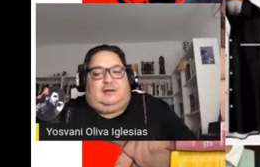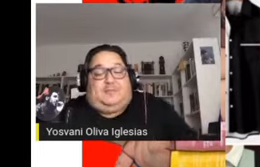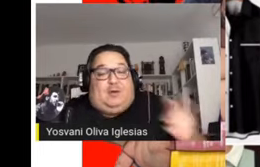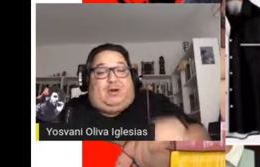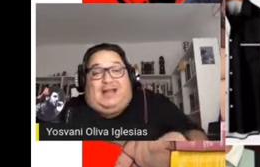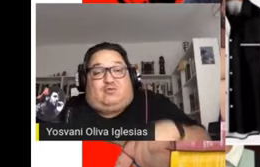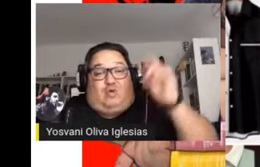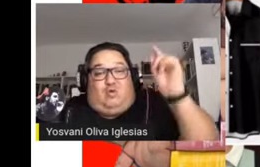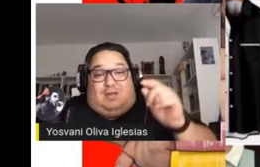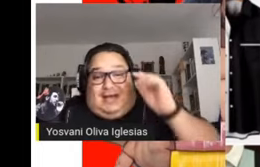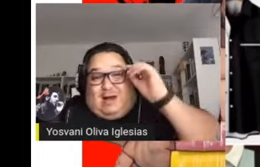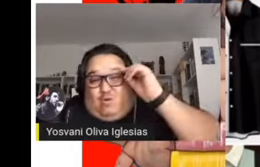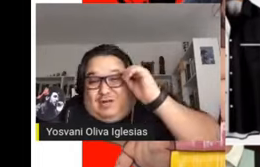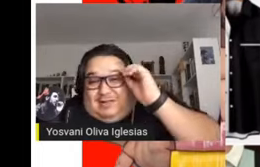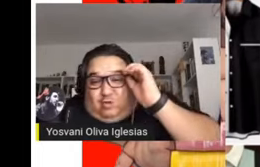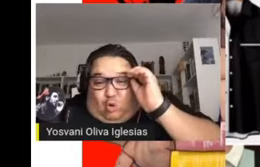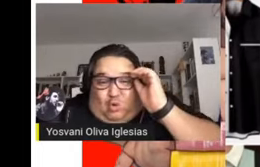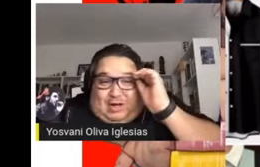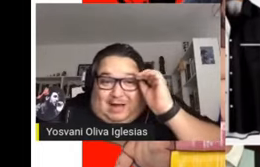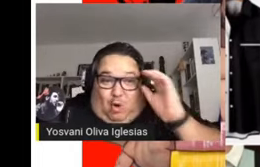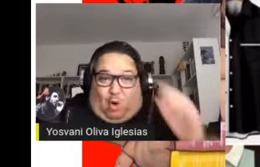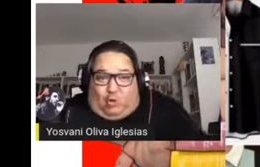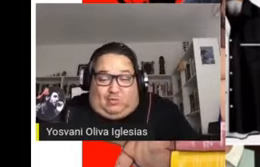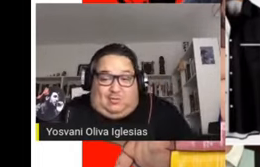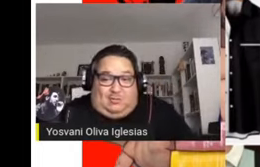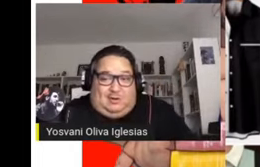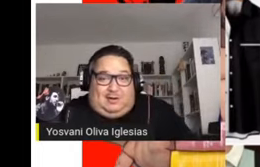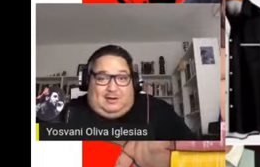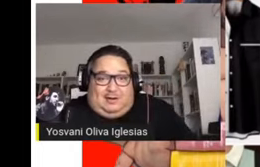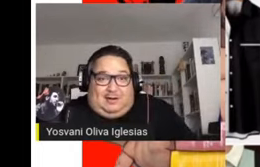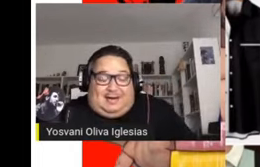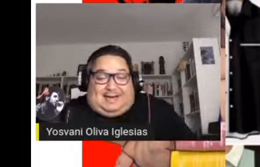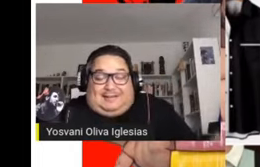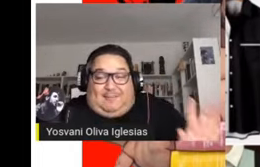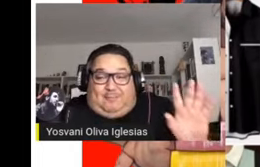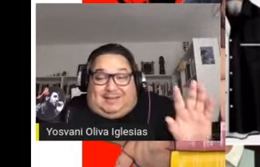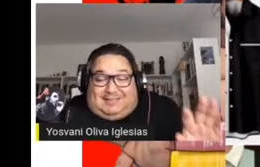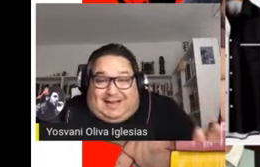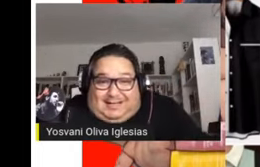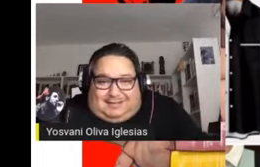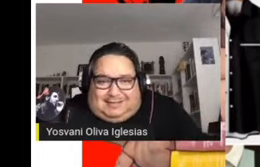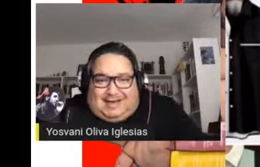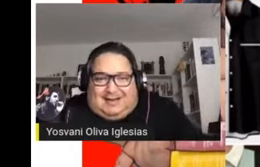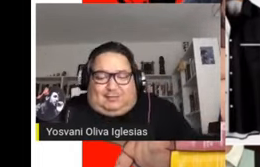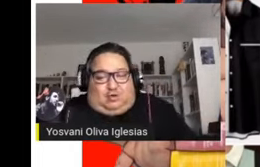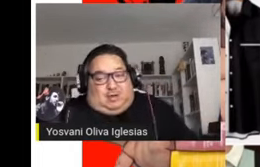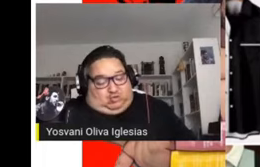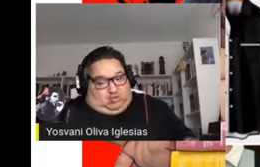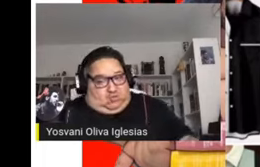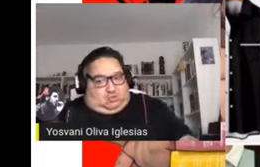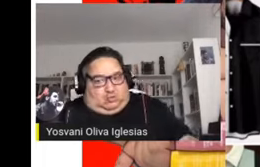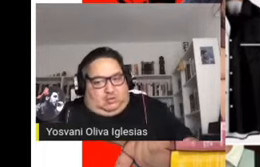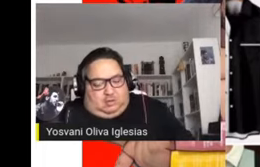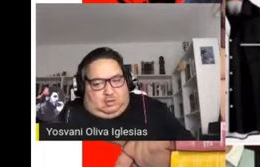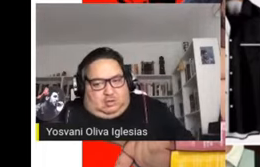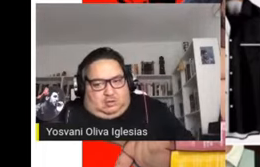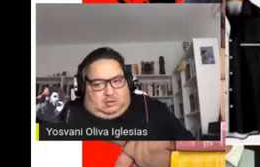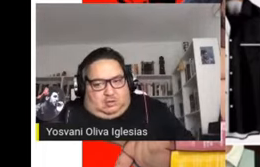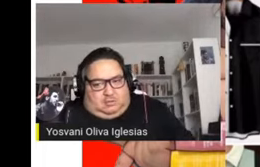pero que esto lo diga un historiador que se especializa en estos asuntos.